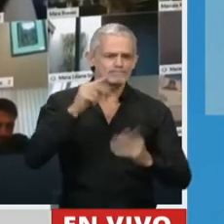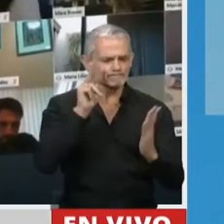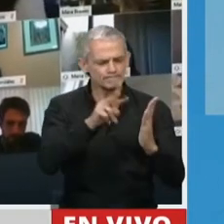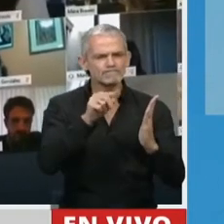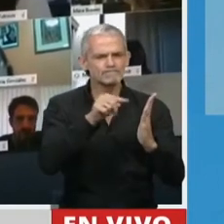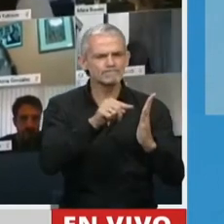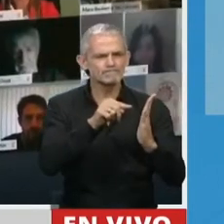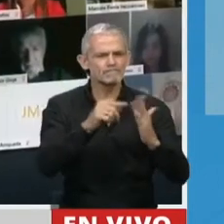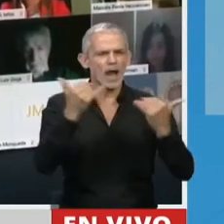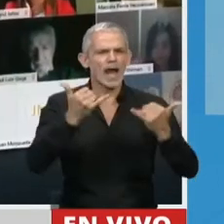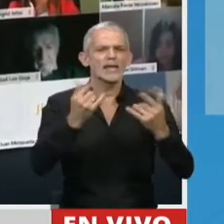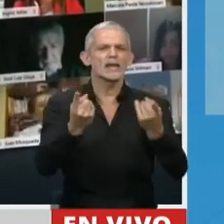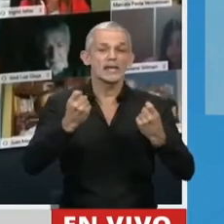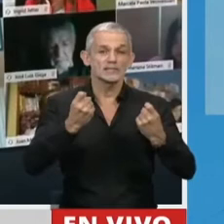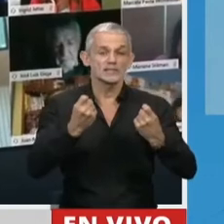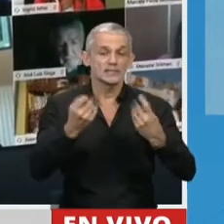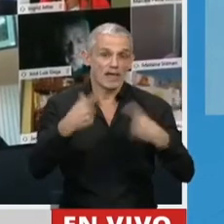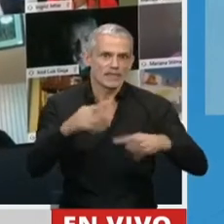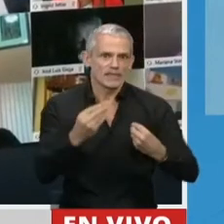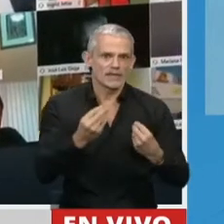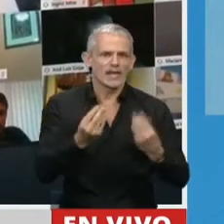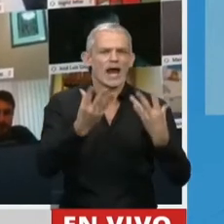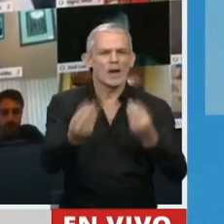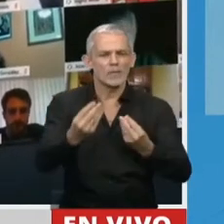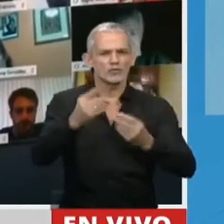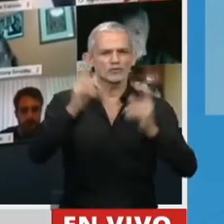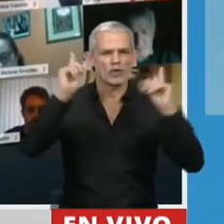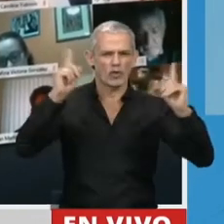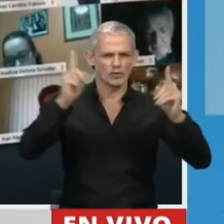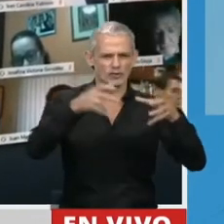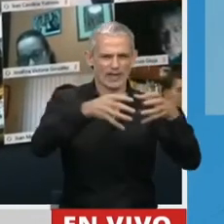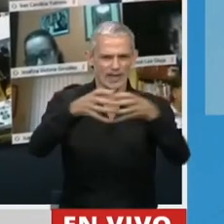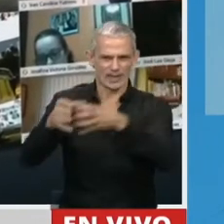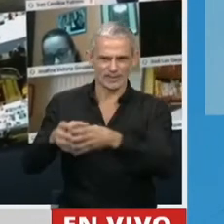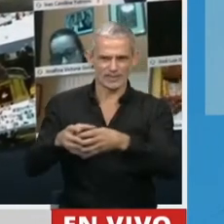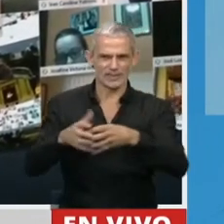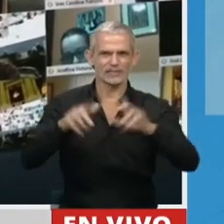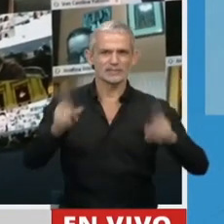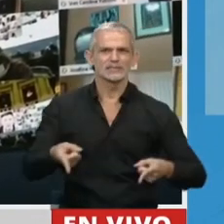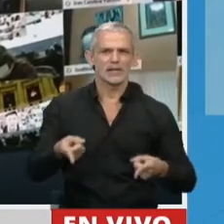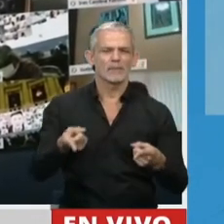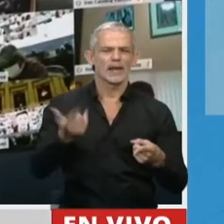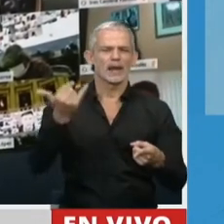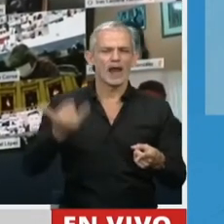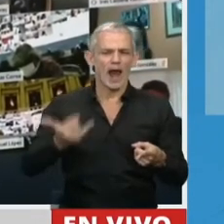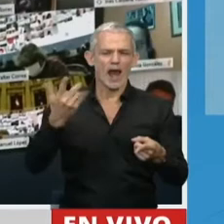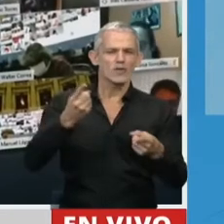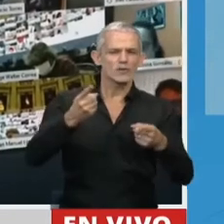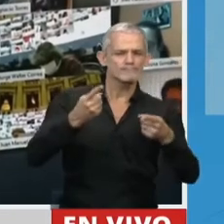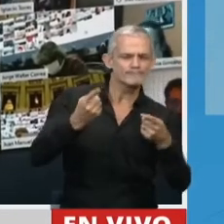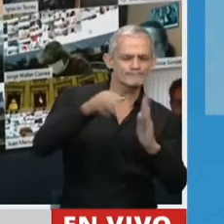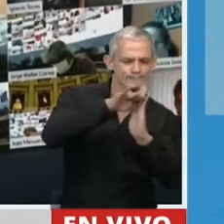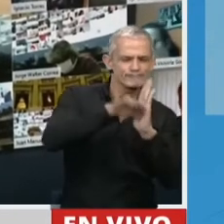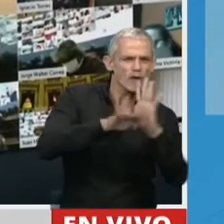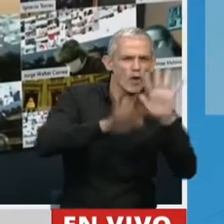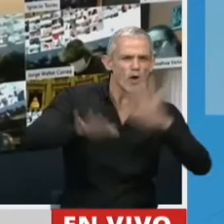que hacen a la necesidad de apoyatura a los docentes, a los marcos de acción, de regulación y